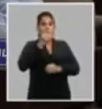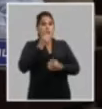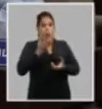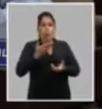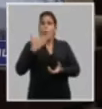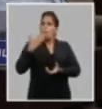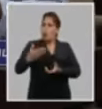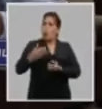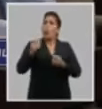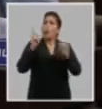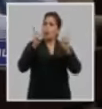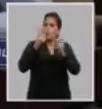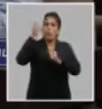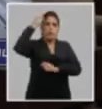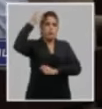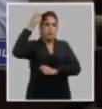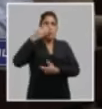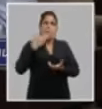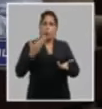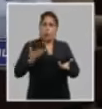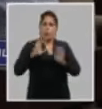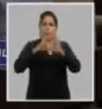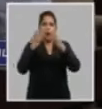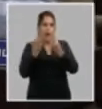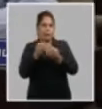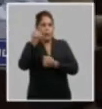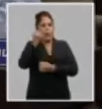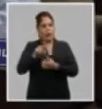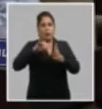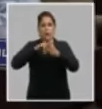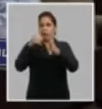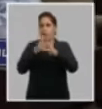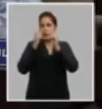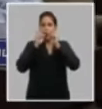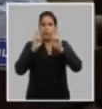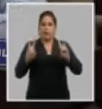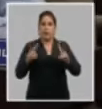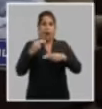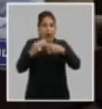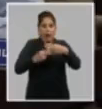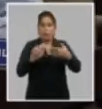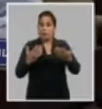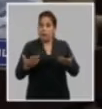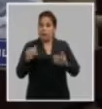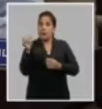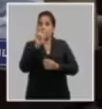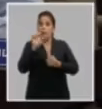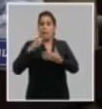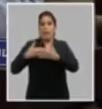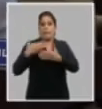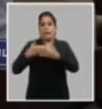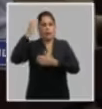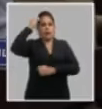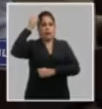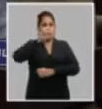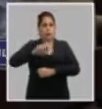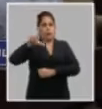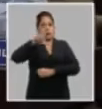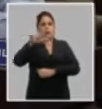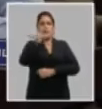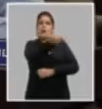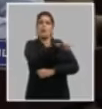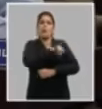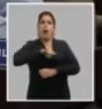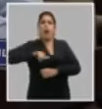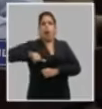posibilidades que tiene y se sienta contento porque ese hombre tiene familia ese hombre tiene proyectos de vida y que lo haga también desde la empresa estatal socialista que hoy está en